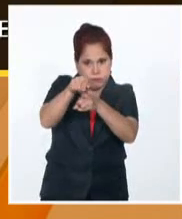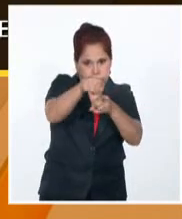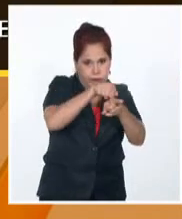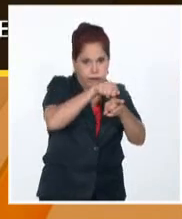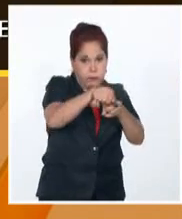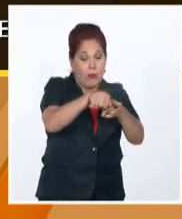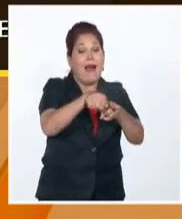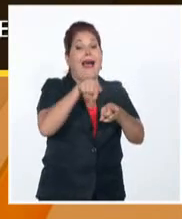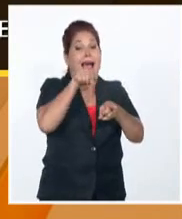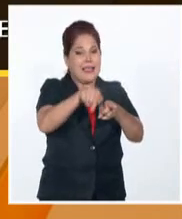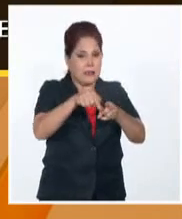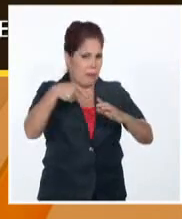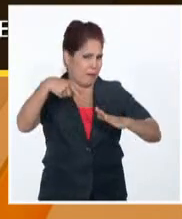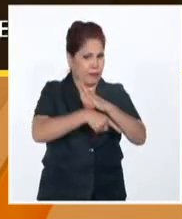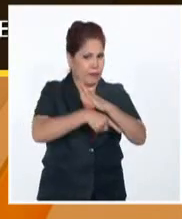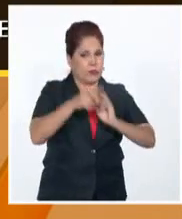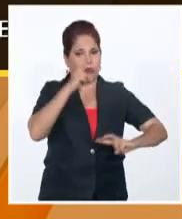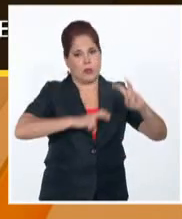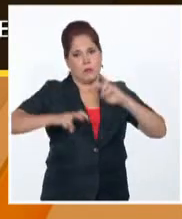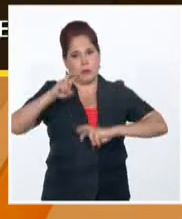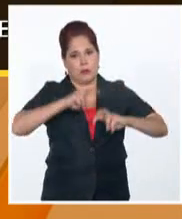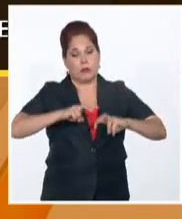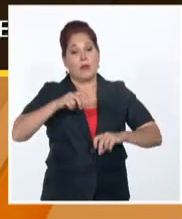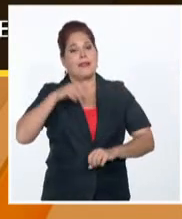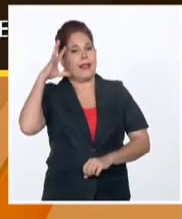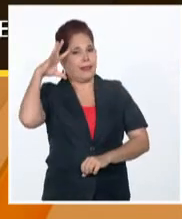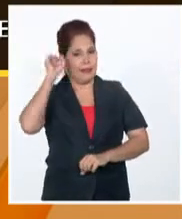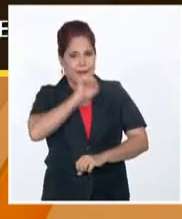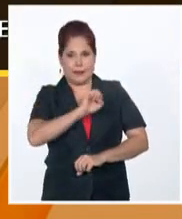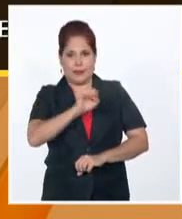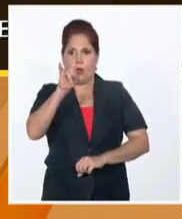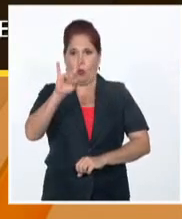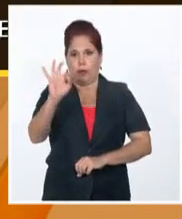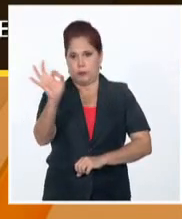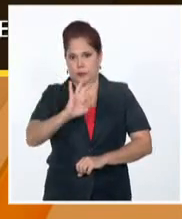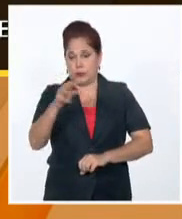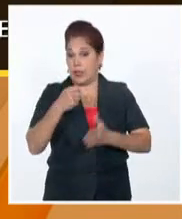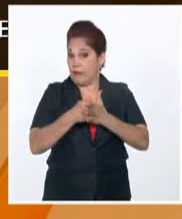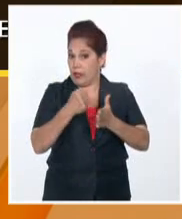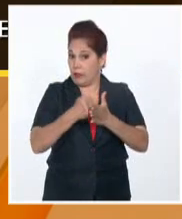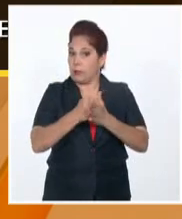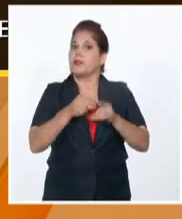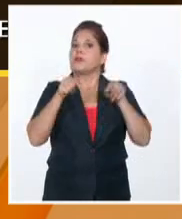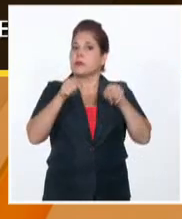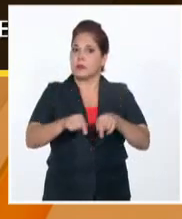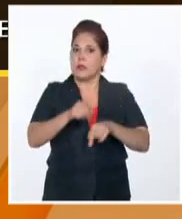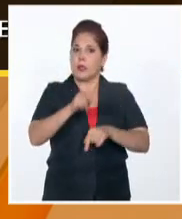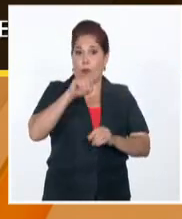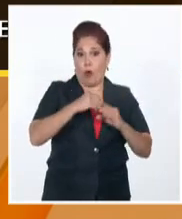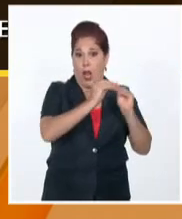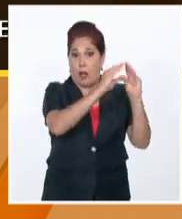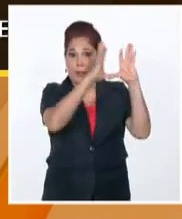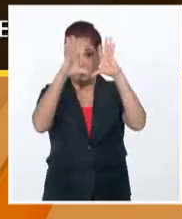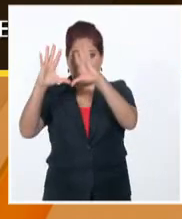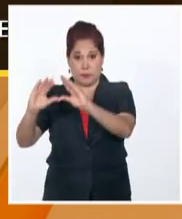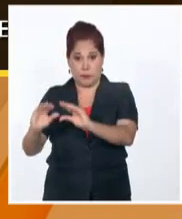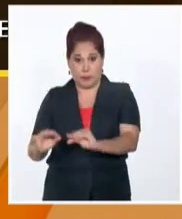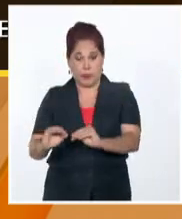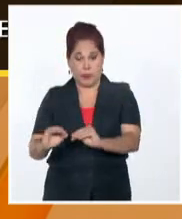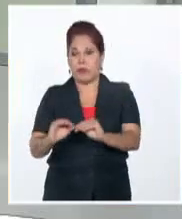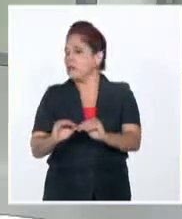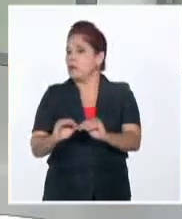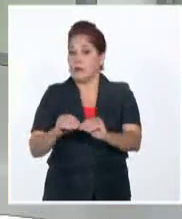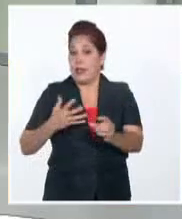esclarecimiento son superiores al 90%. El sistema de enfrentamiento permanece activo las 24 horas del día y no se